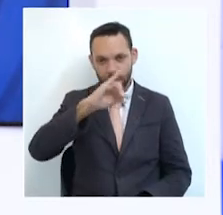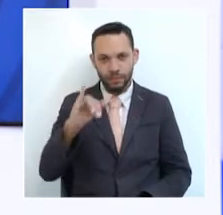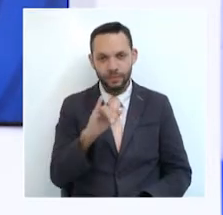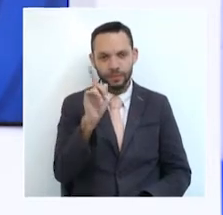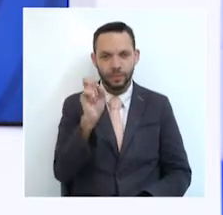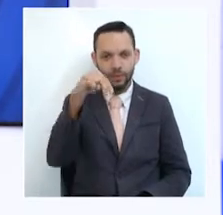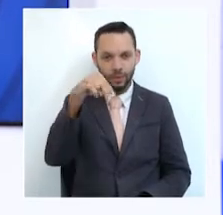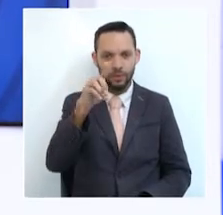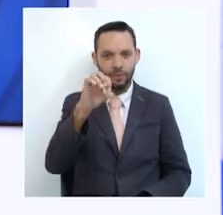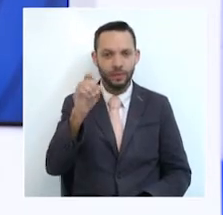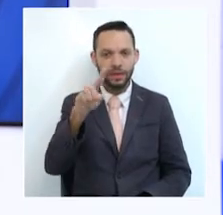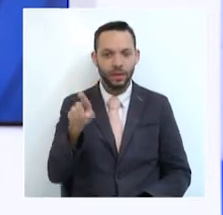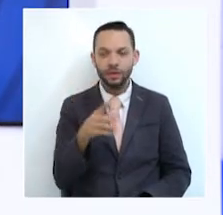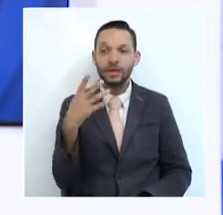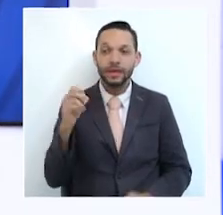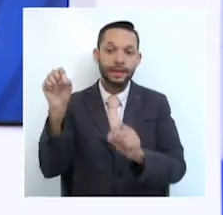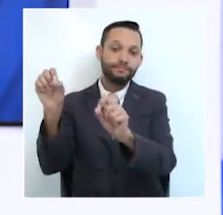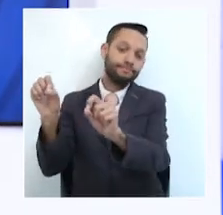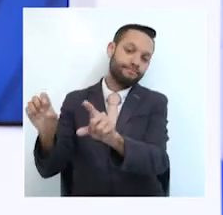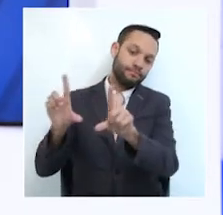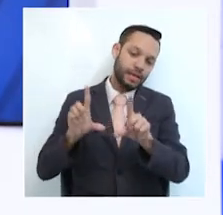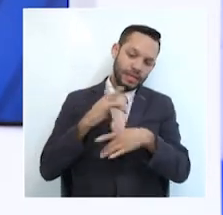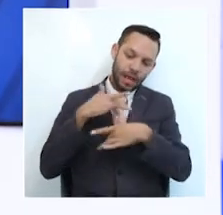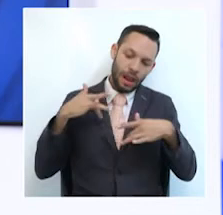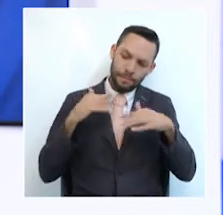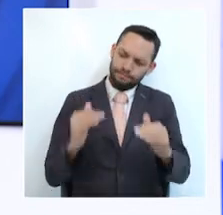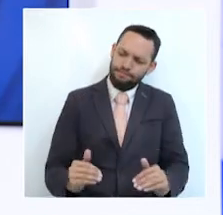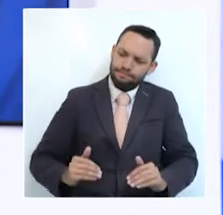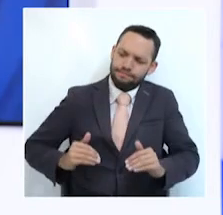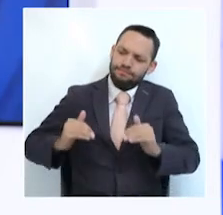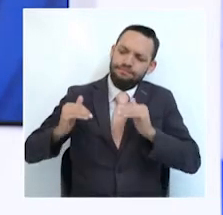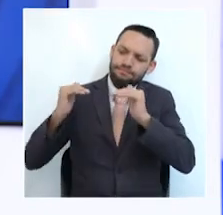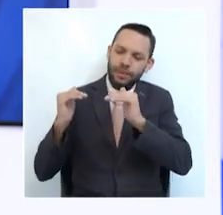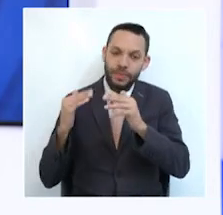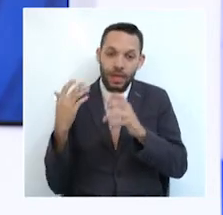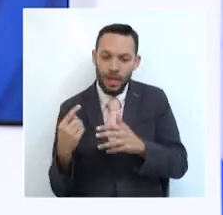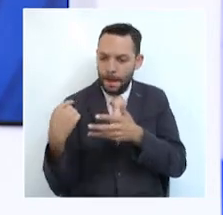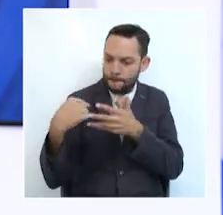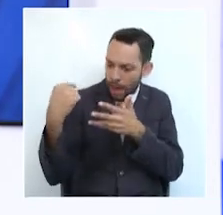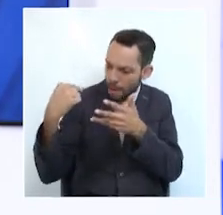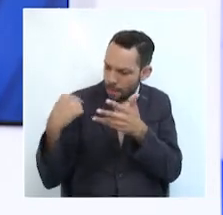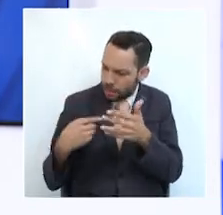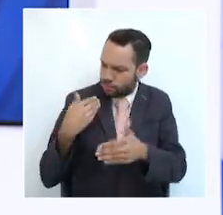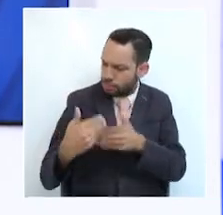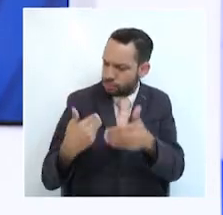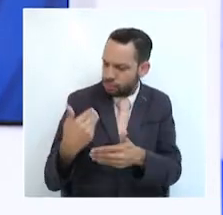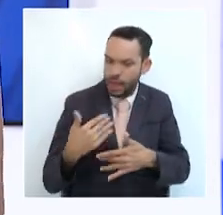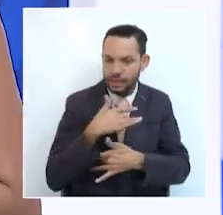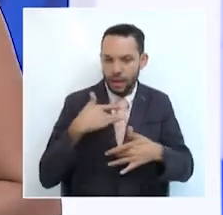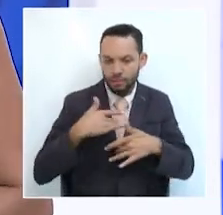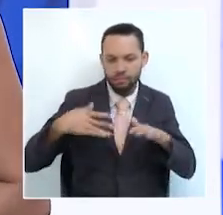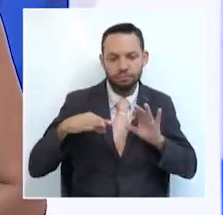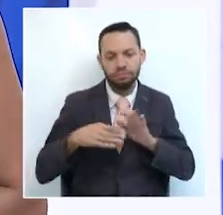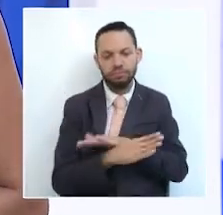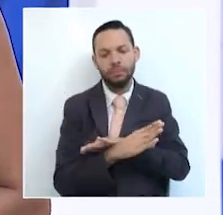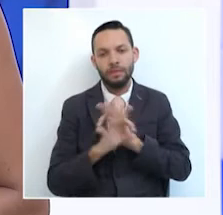oficial para la acreditación ante el Icontec. Con esto el principal centro médico del Quindío busca mejorar sus procesos y servicios prestados. Hay que